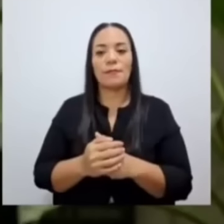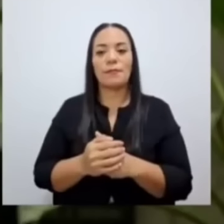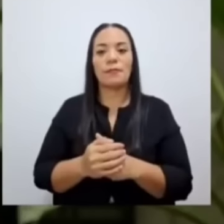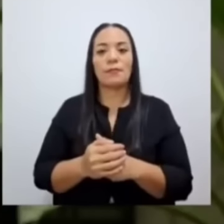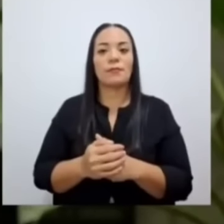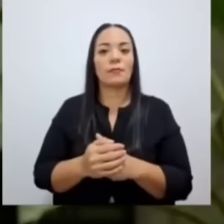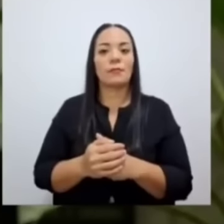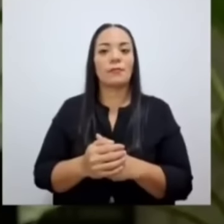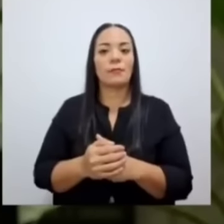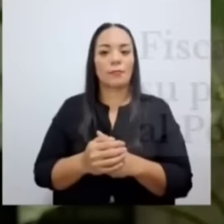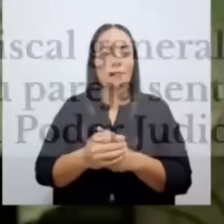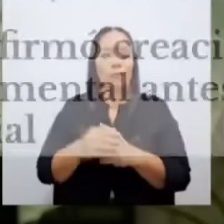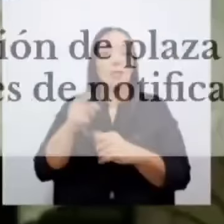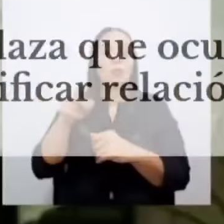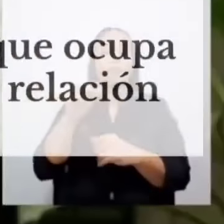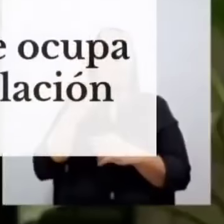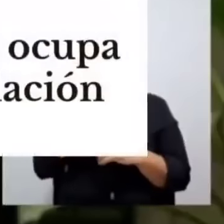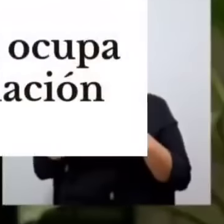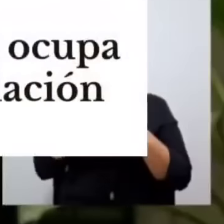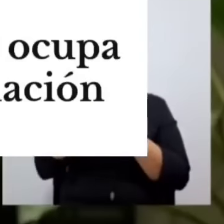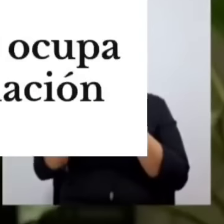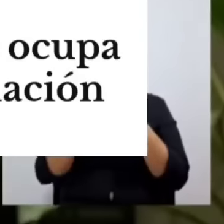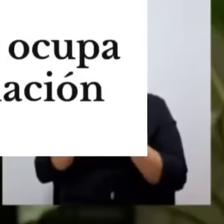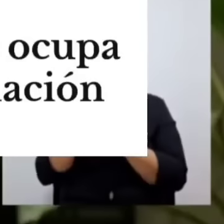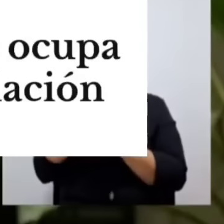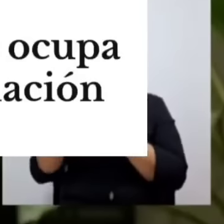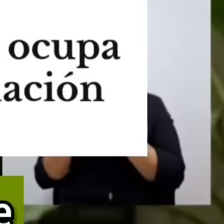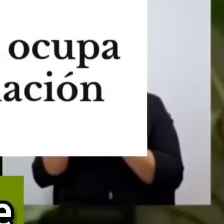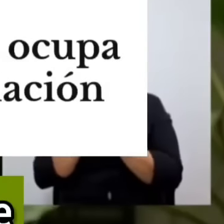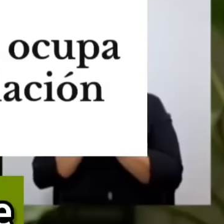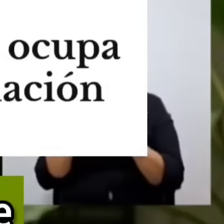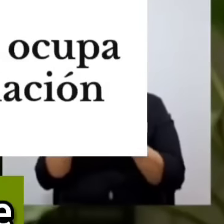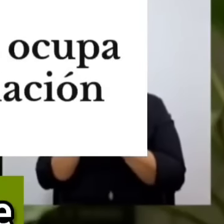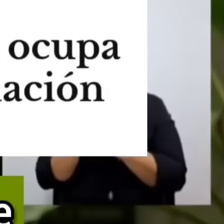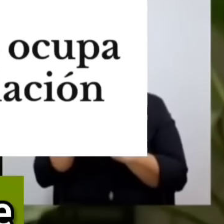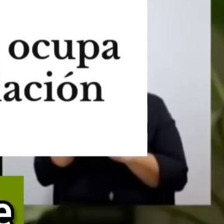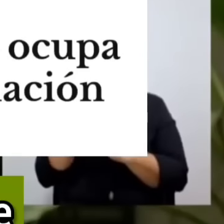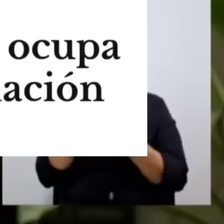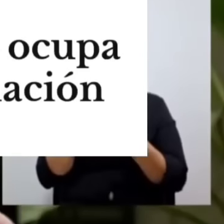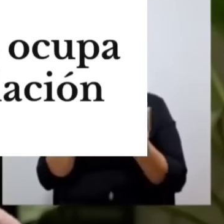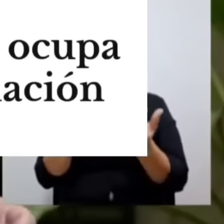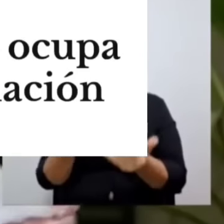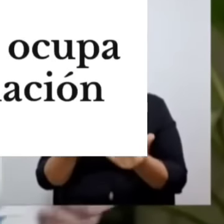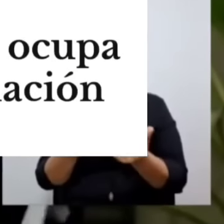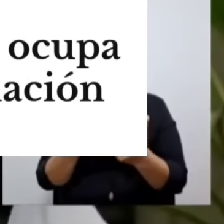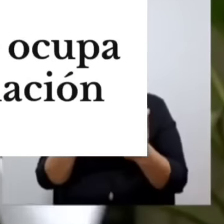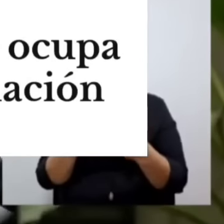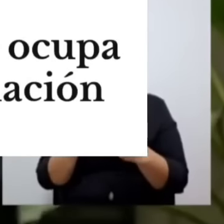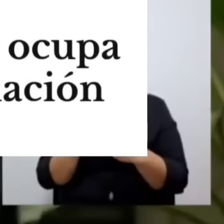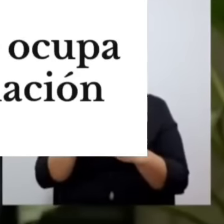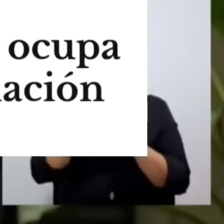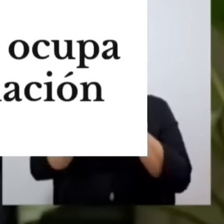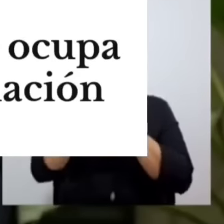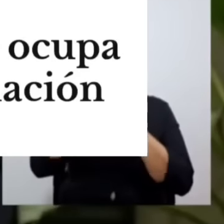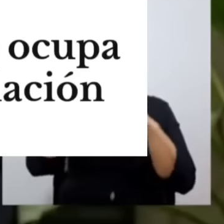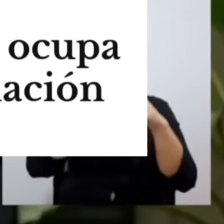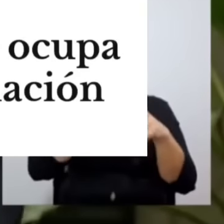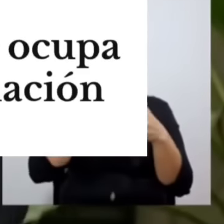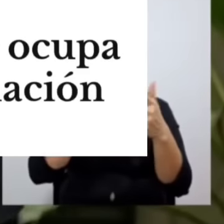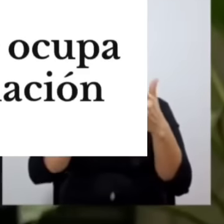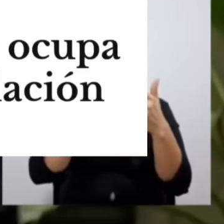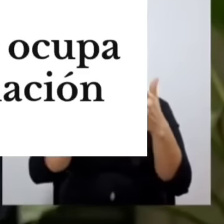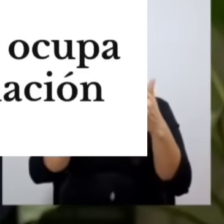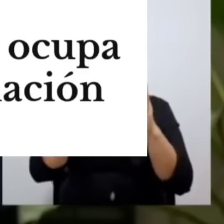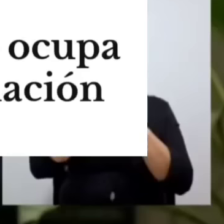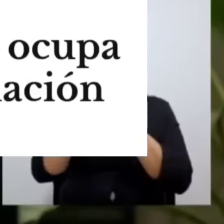no dice que se hace después de un año, dos o tres, eso dice que se hace inmediatamente. El artículo 8 lo violó. El artículo